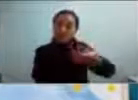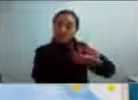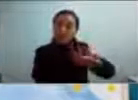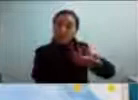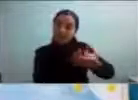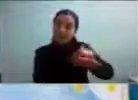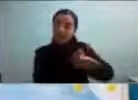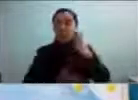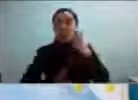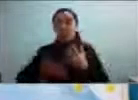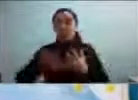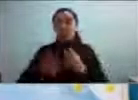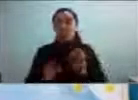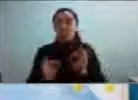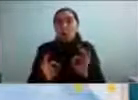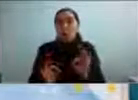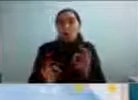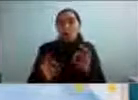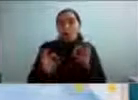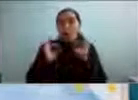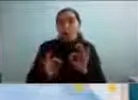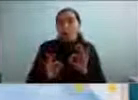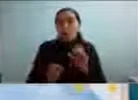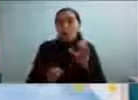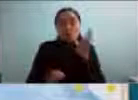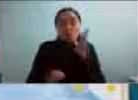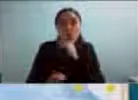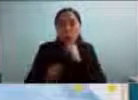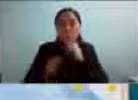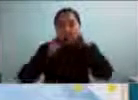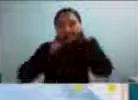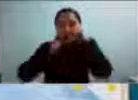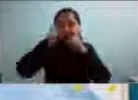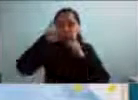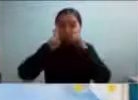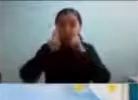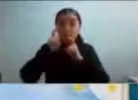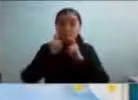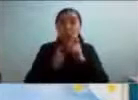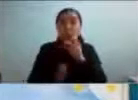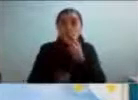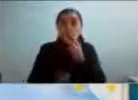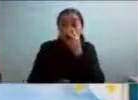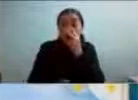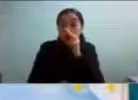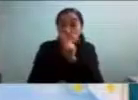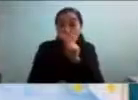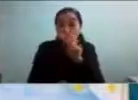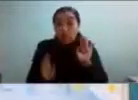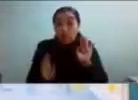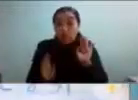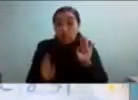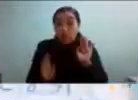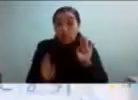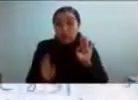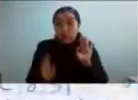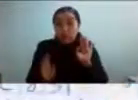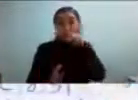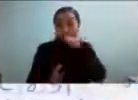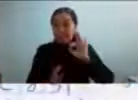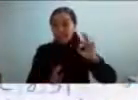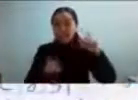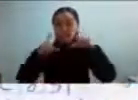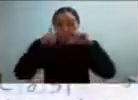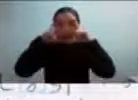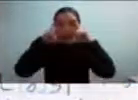era como obvio que no tenían gestos, yo no los percibía entonces tampoco los dibujaba. Bueno, seguí creciendo